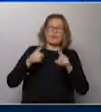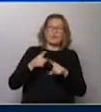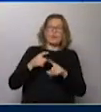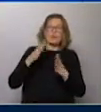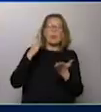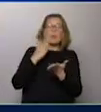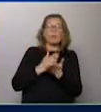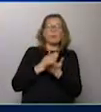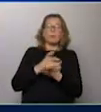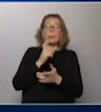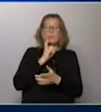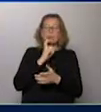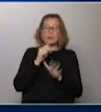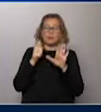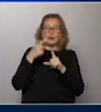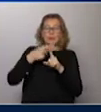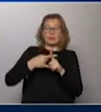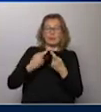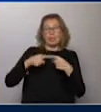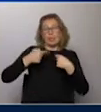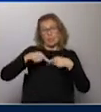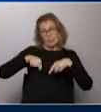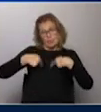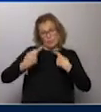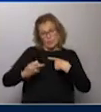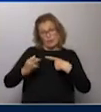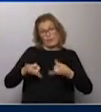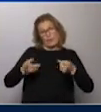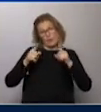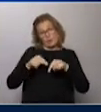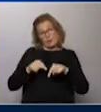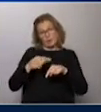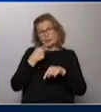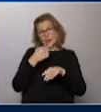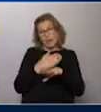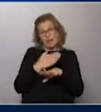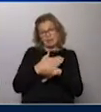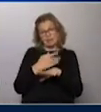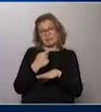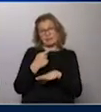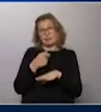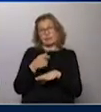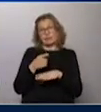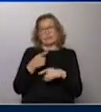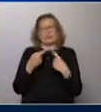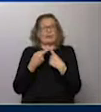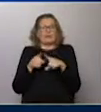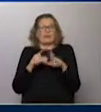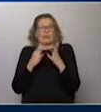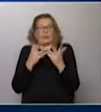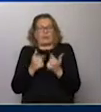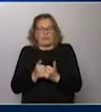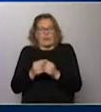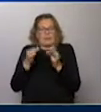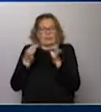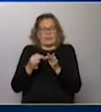marzo, seis meses después vuelve esta actividad y vos lo mencionabas hoy más temprano cuando anunciabas la columna, en condiciones muy particulares, muy especiales